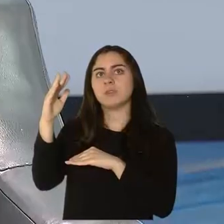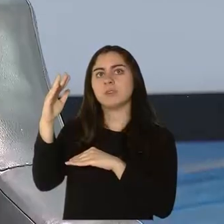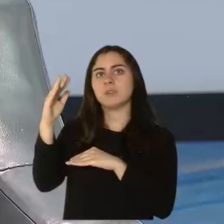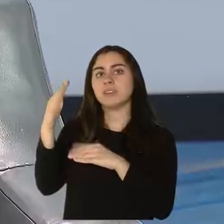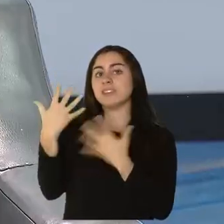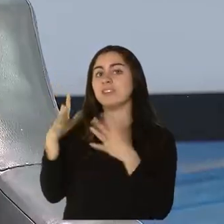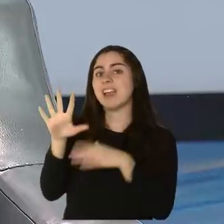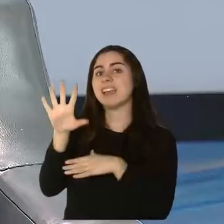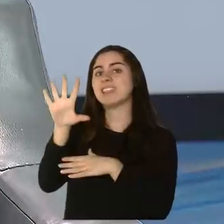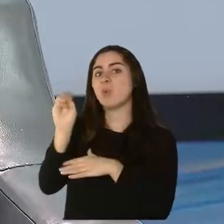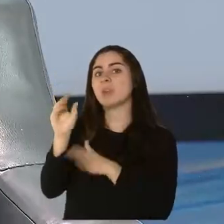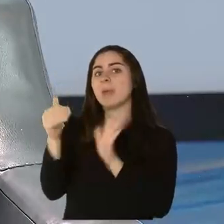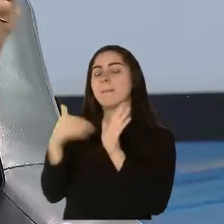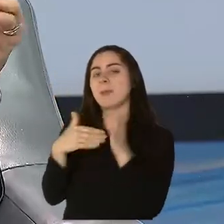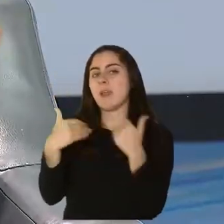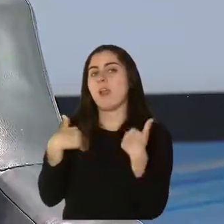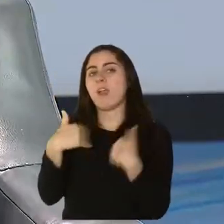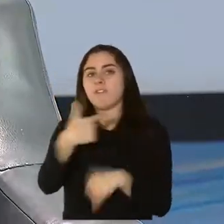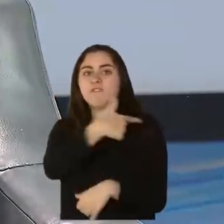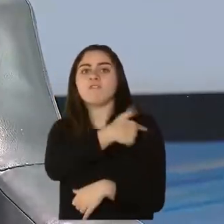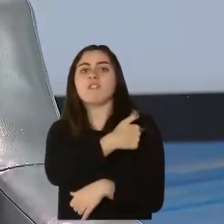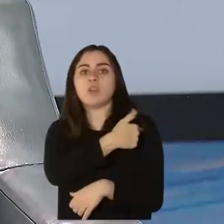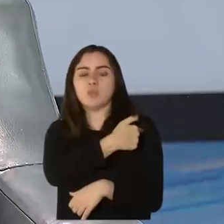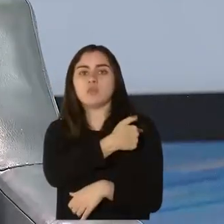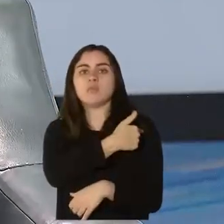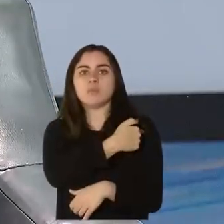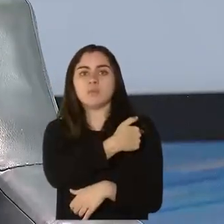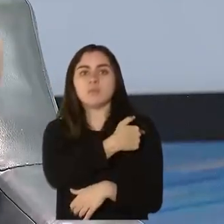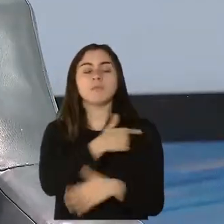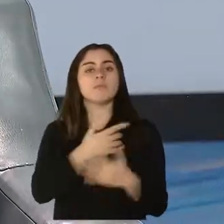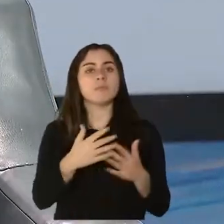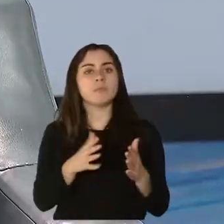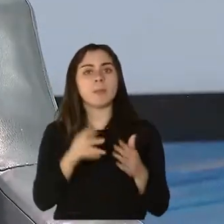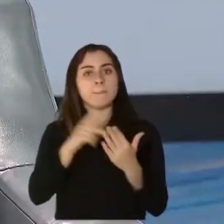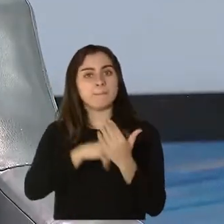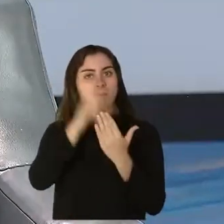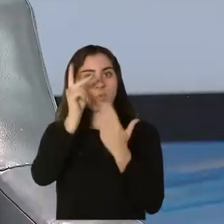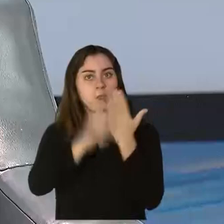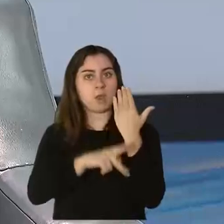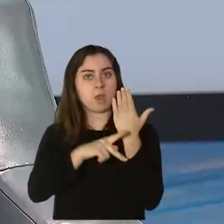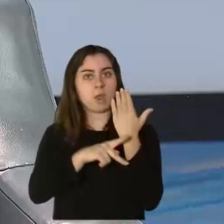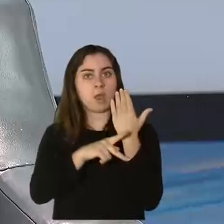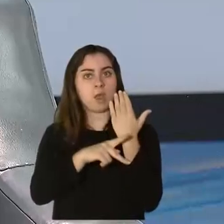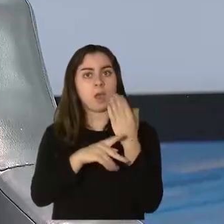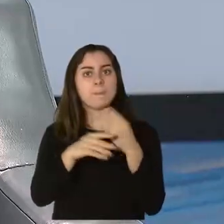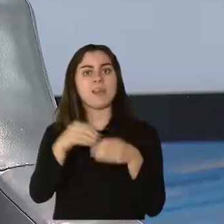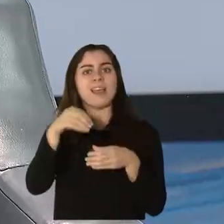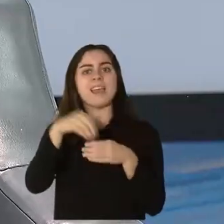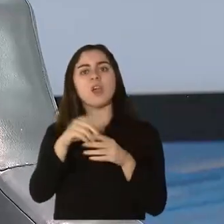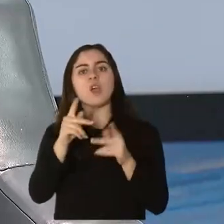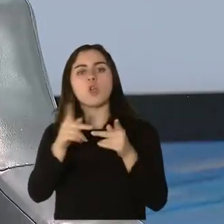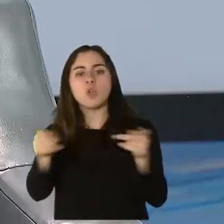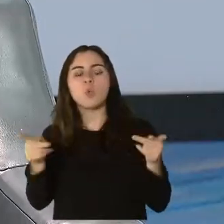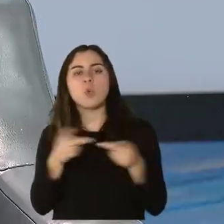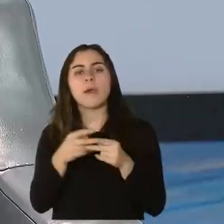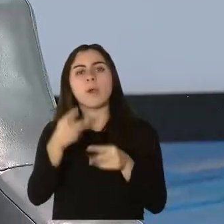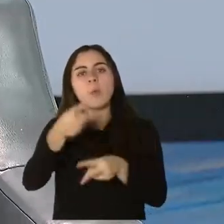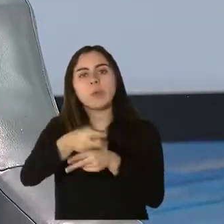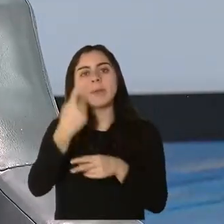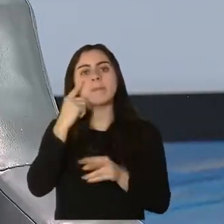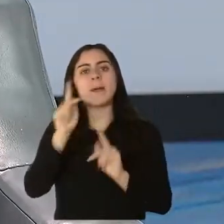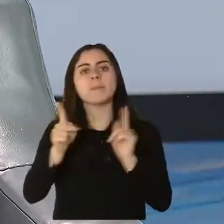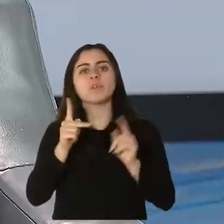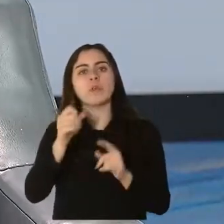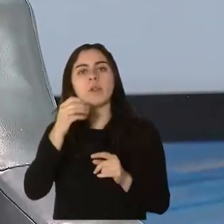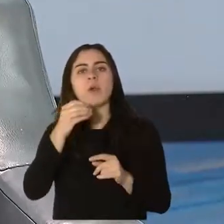50.000 dosis. Y el programa de vacunación en facilidades de cuido a largo plazo tiene 23